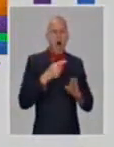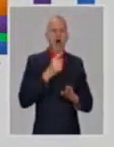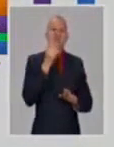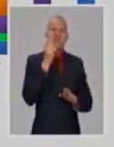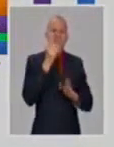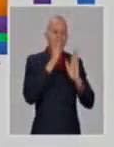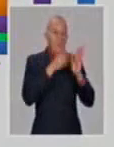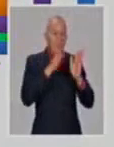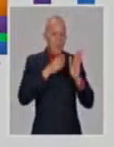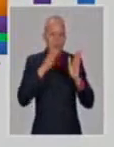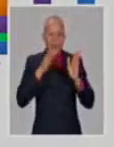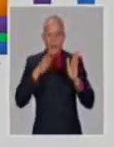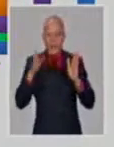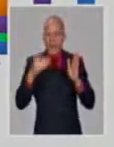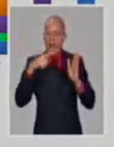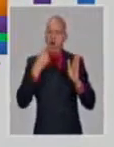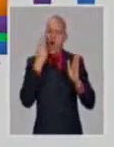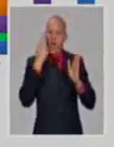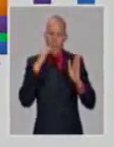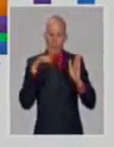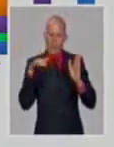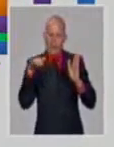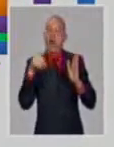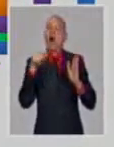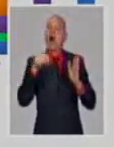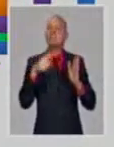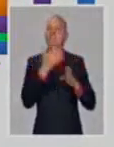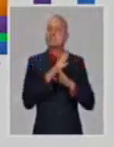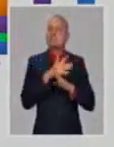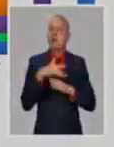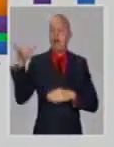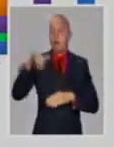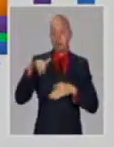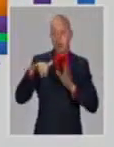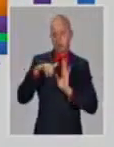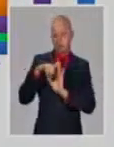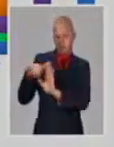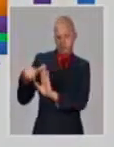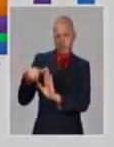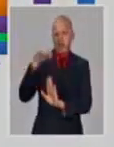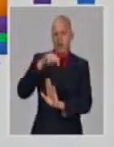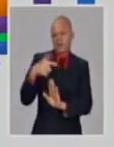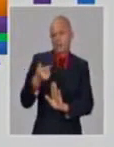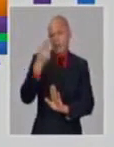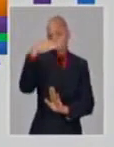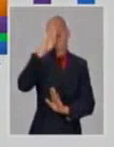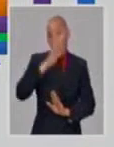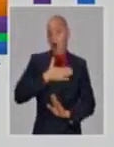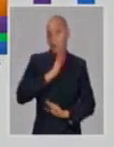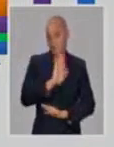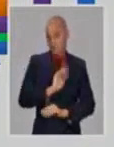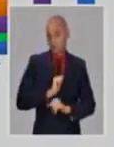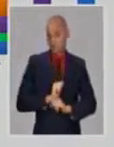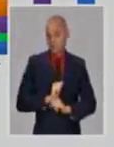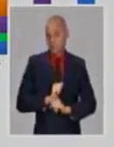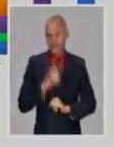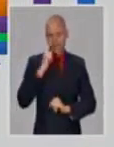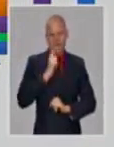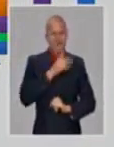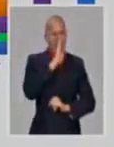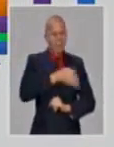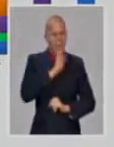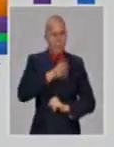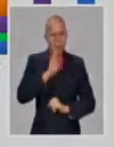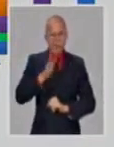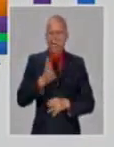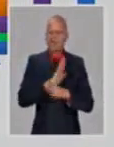estas son muestras de casos autóctonos, y aquí no están los viajeros. Y cada columna representa una